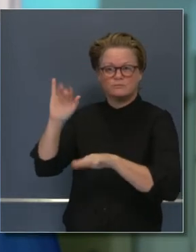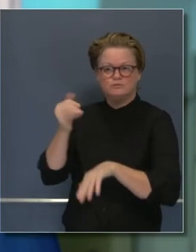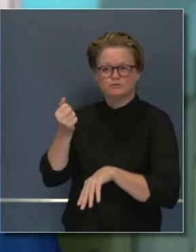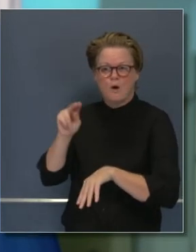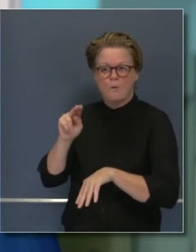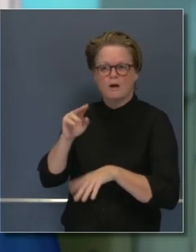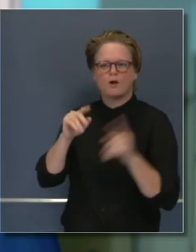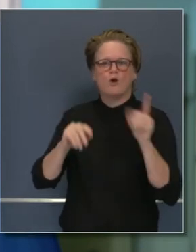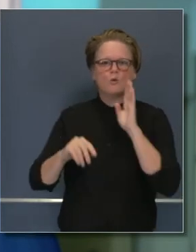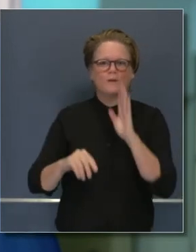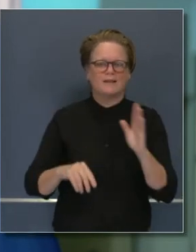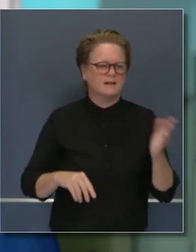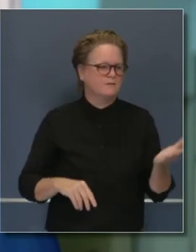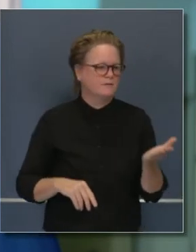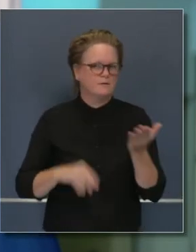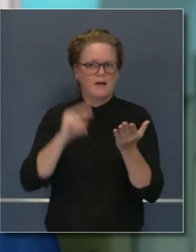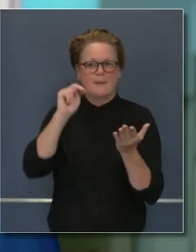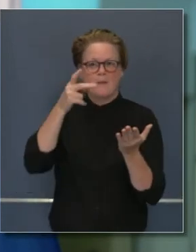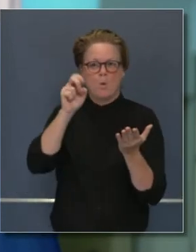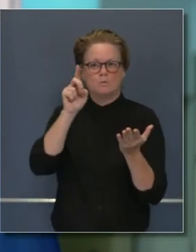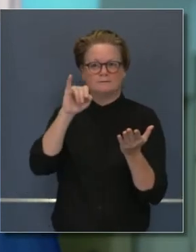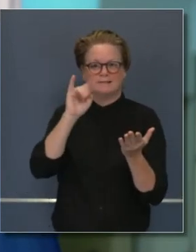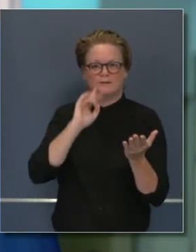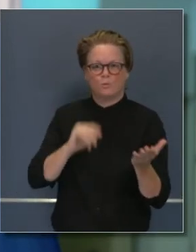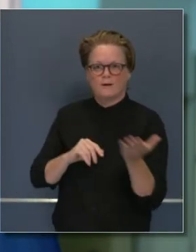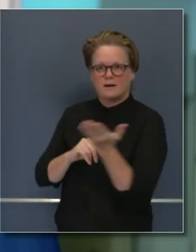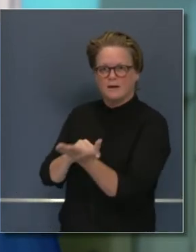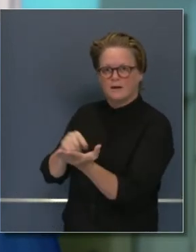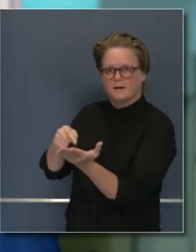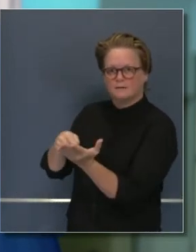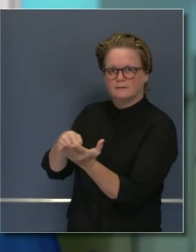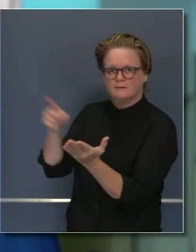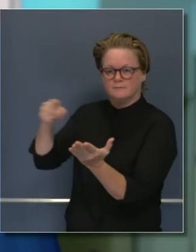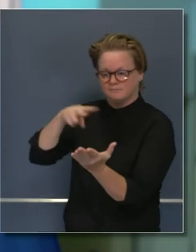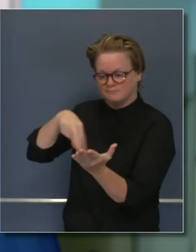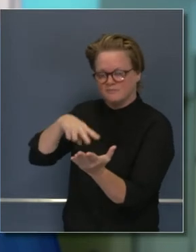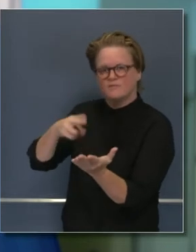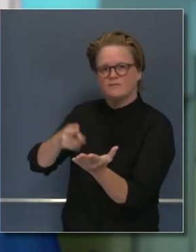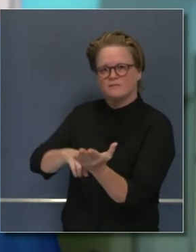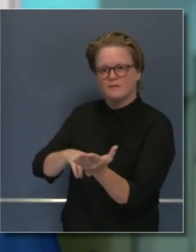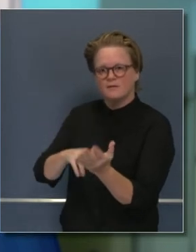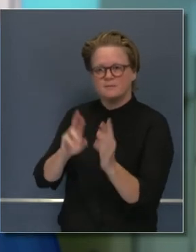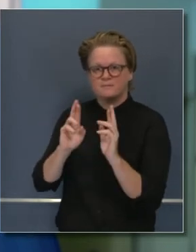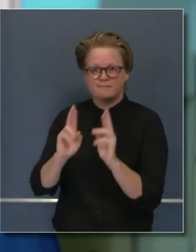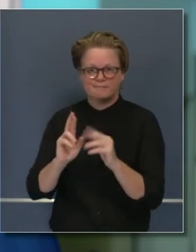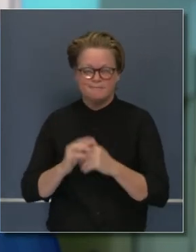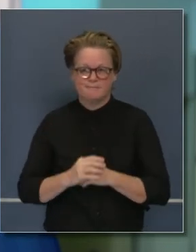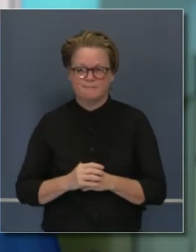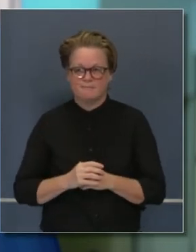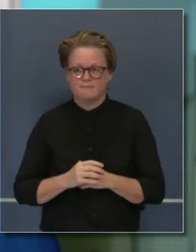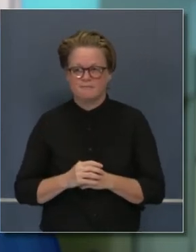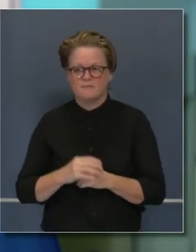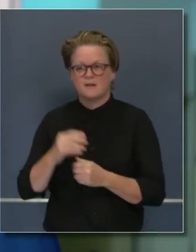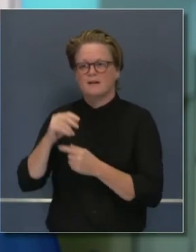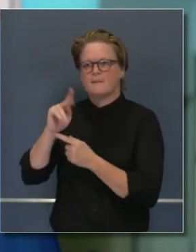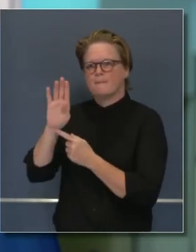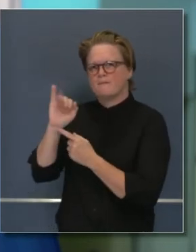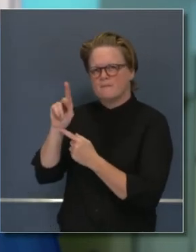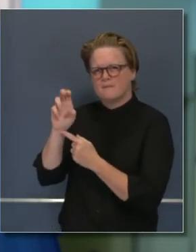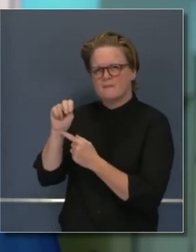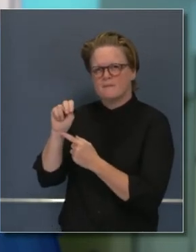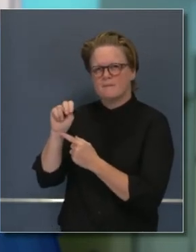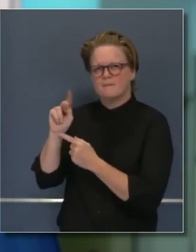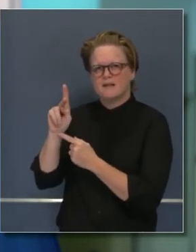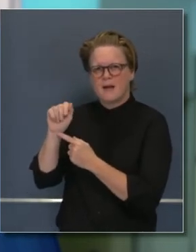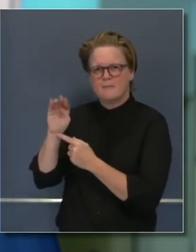firmar. Una colaboración muy estrecha y dura, muy fuerte, perdón. Es una colaboración que existe